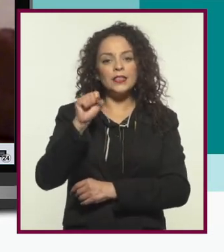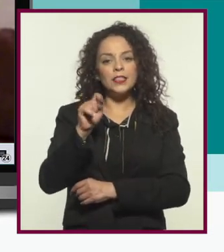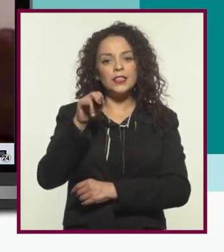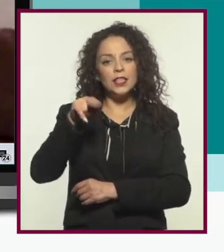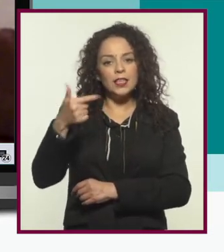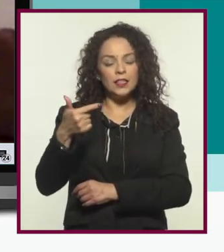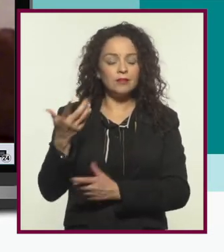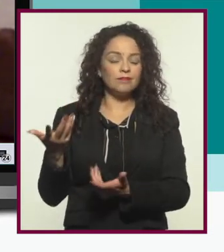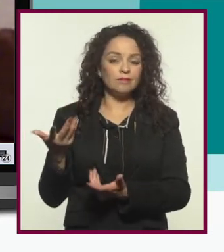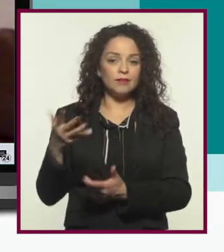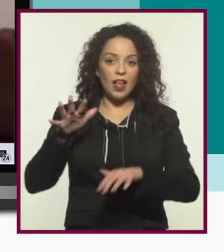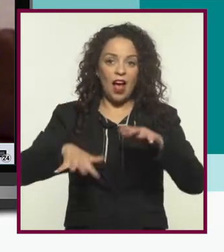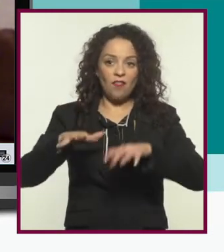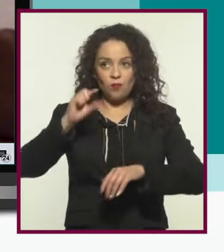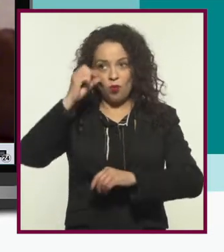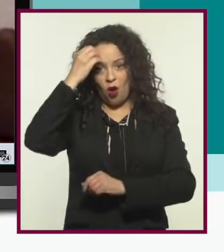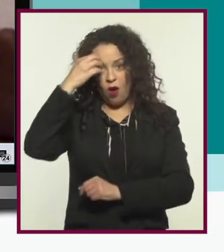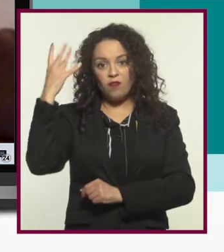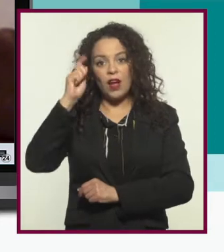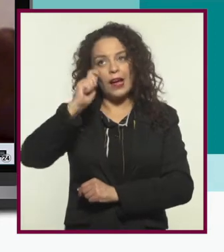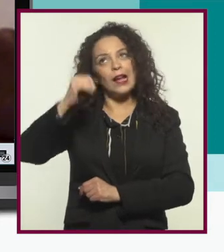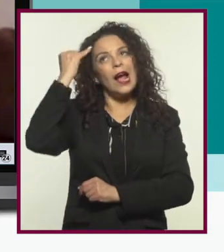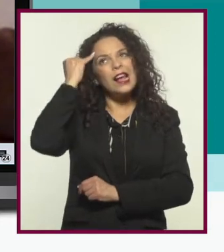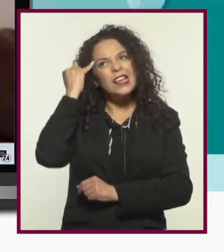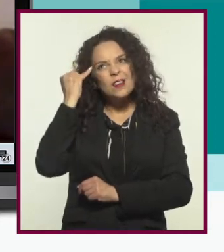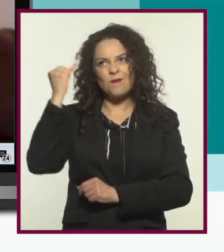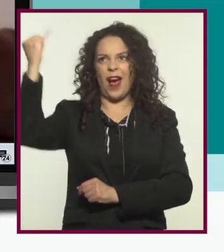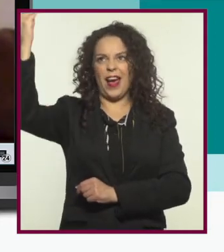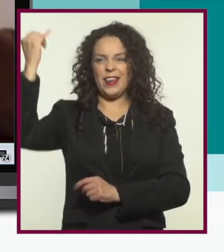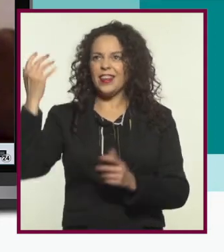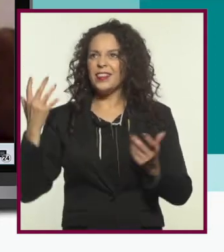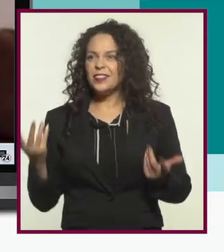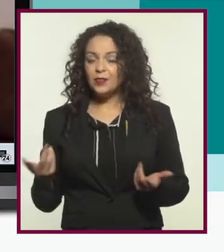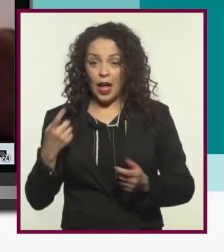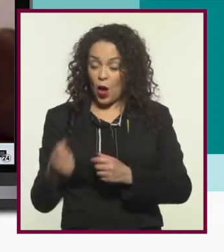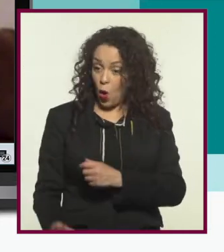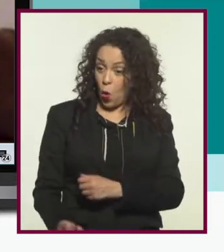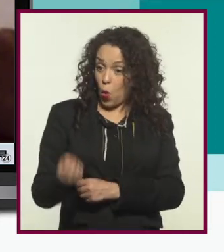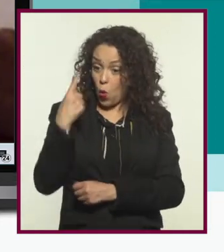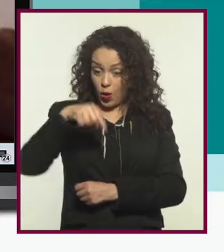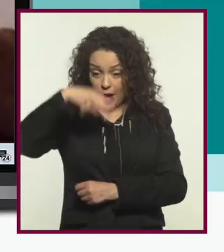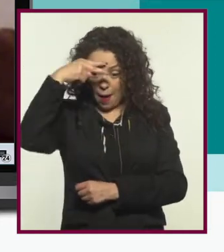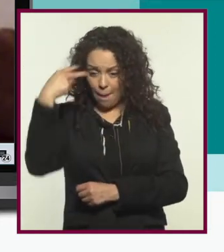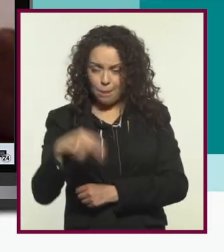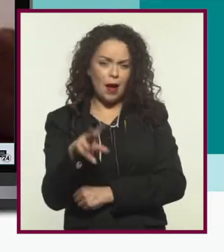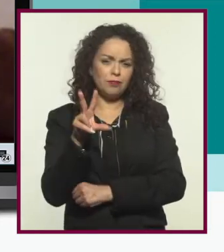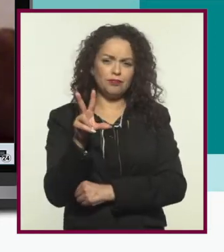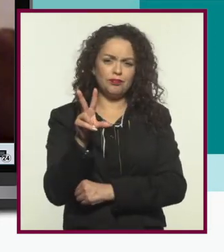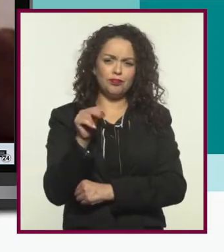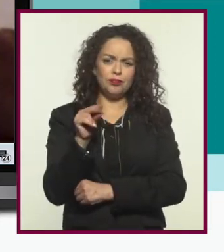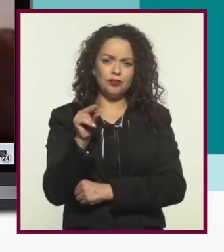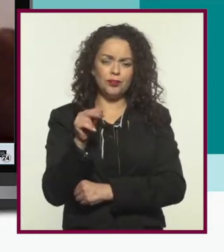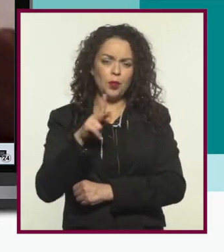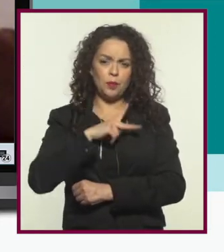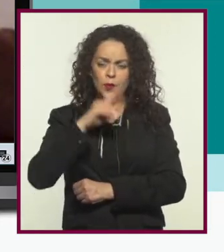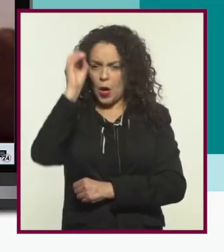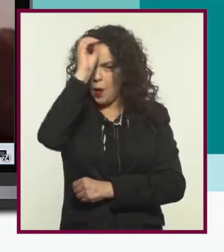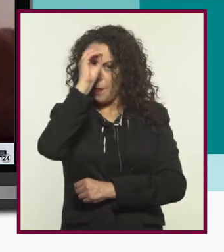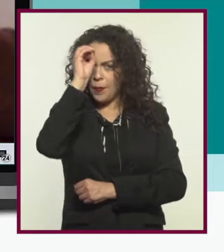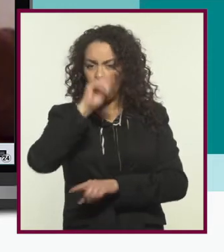literario que a veces se olvida un poco de la imaginación. Y creo que no es algo único en México.